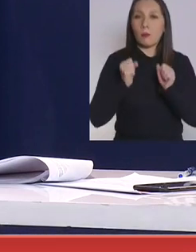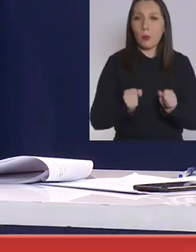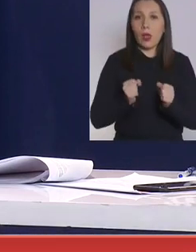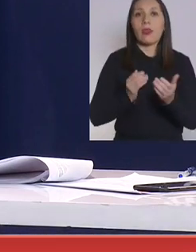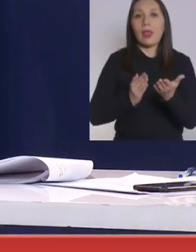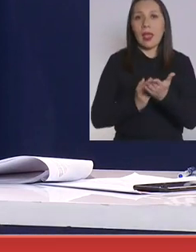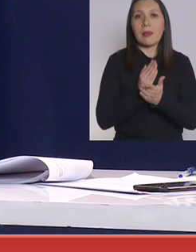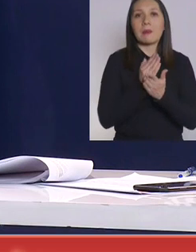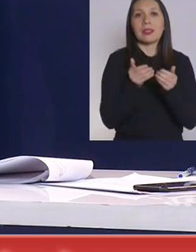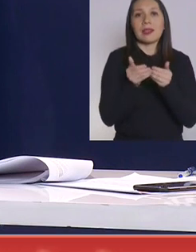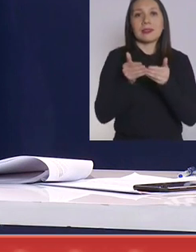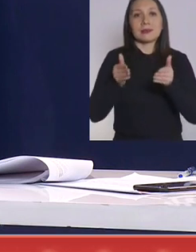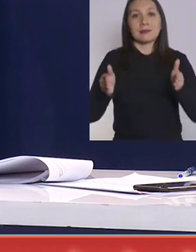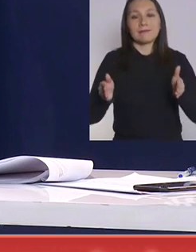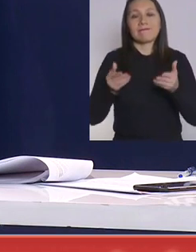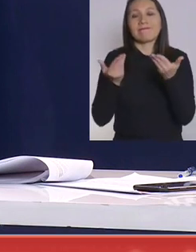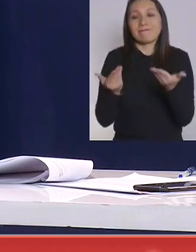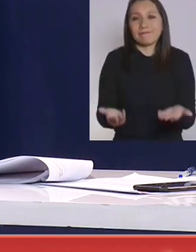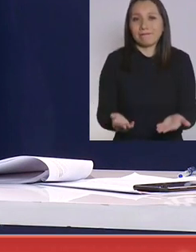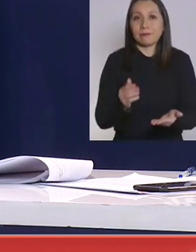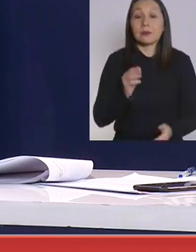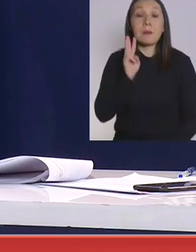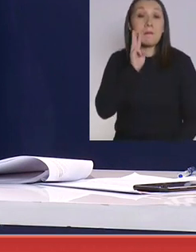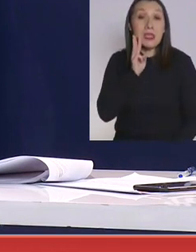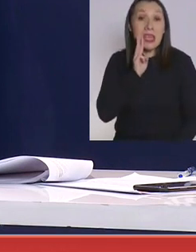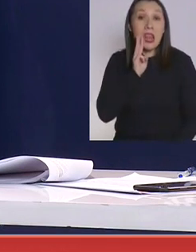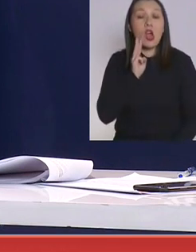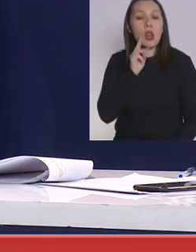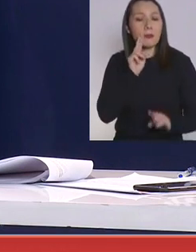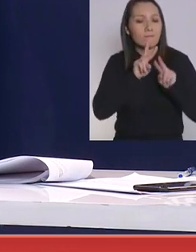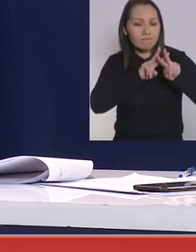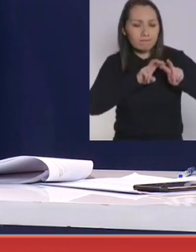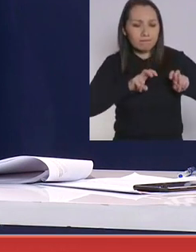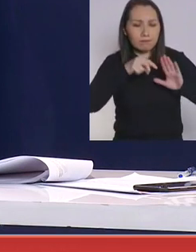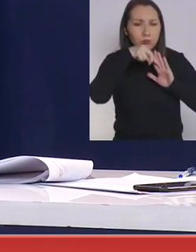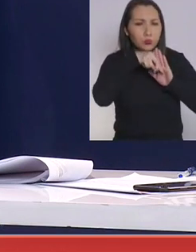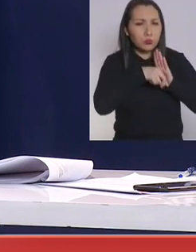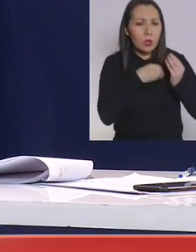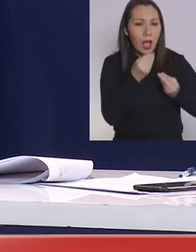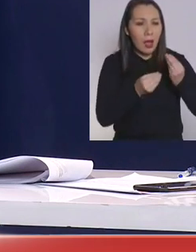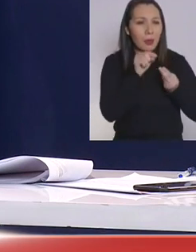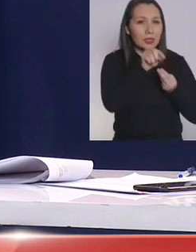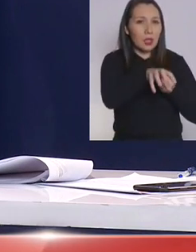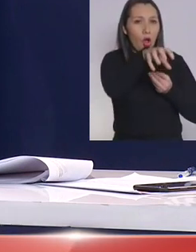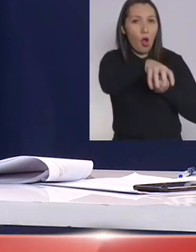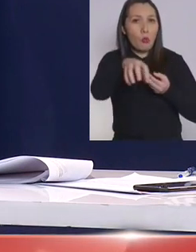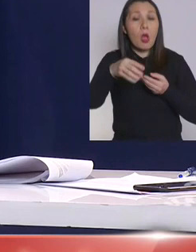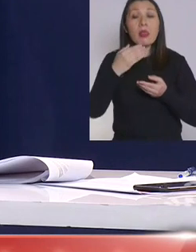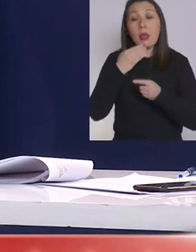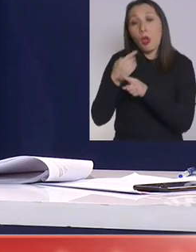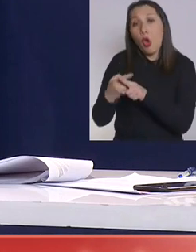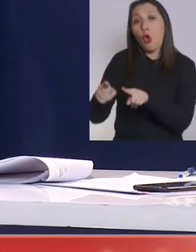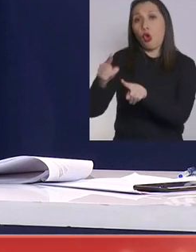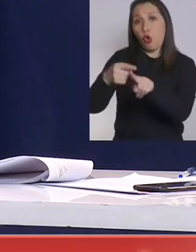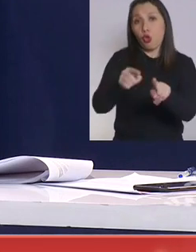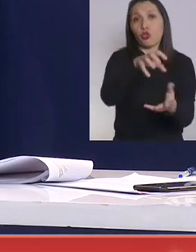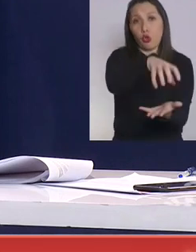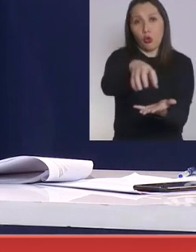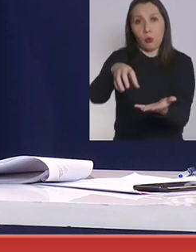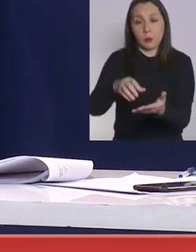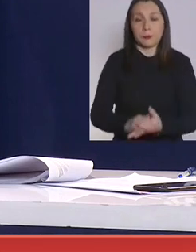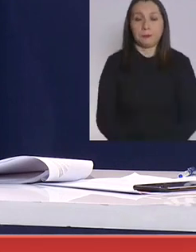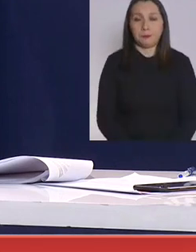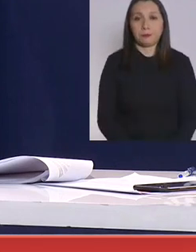entrar en esta nueva etapa. Por lo tanto, el día micro les vamos a analizar la situación de estas comunas y también la de otras. En